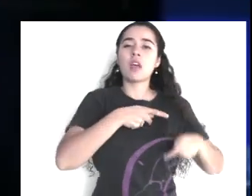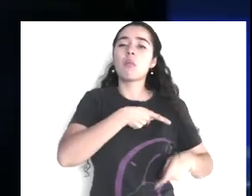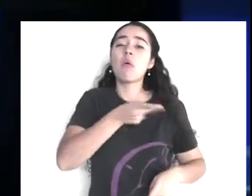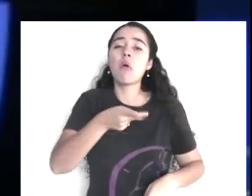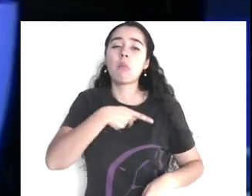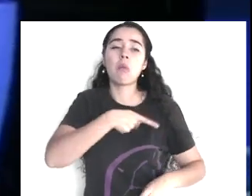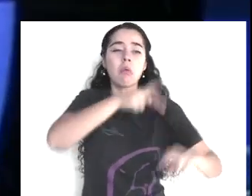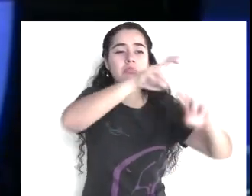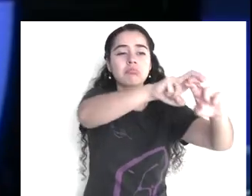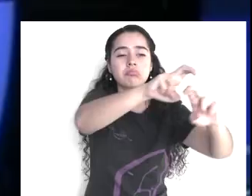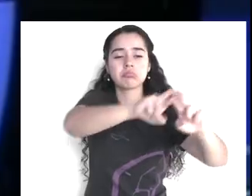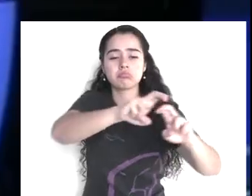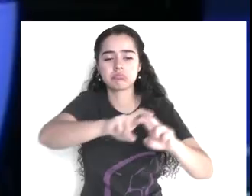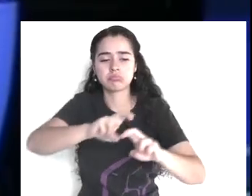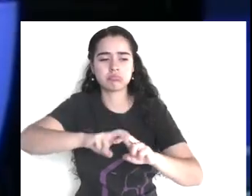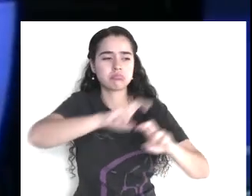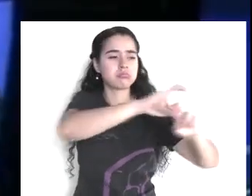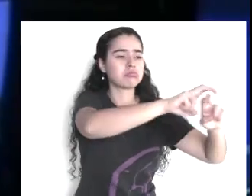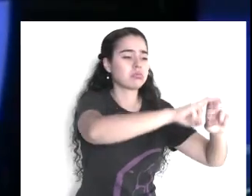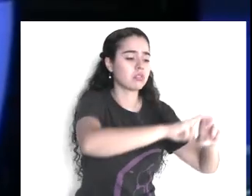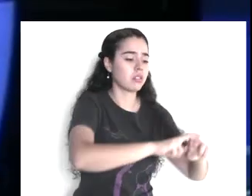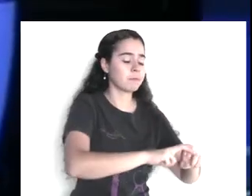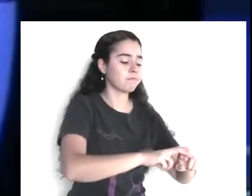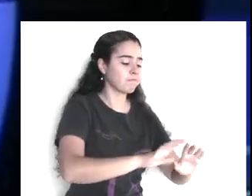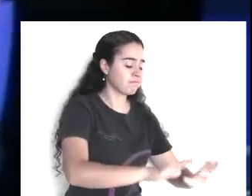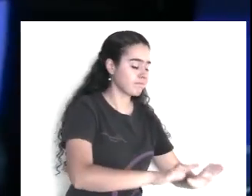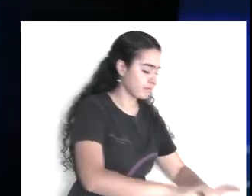y abre las bolsas, y empieza a sacar comida,